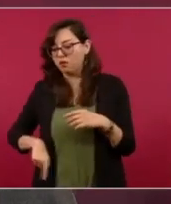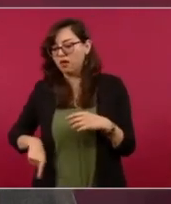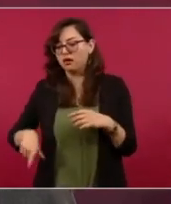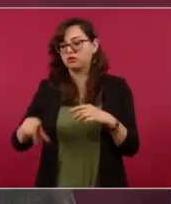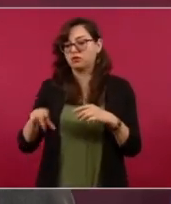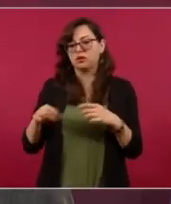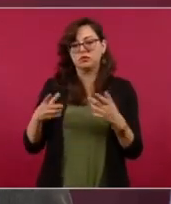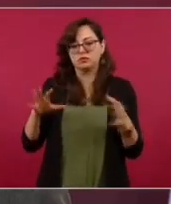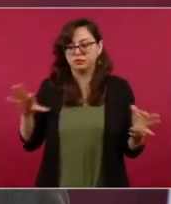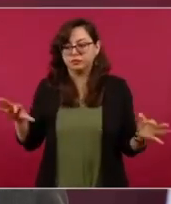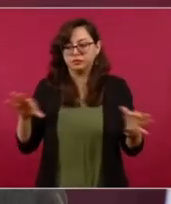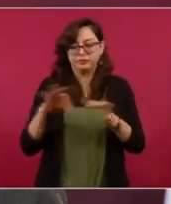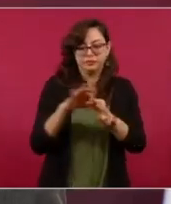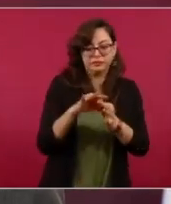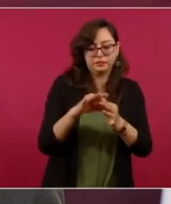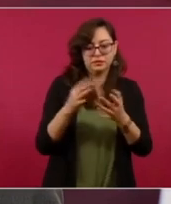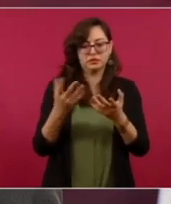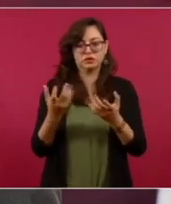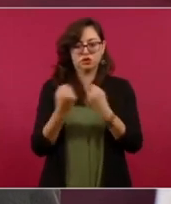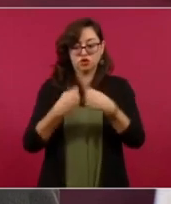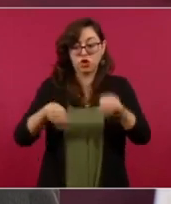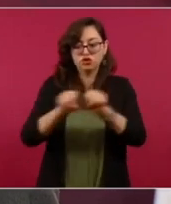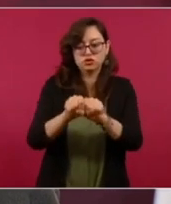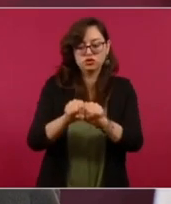y delincuentes